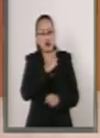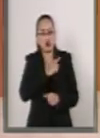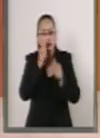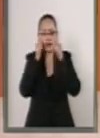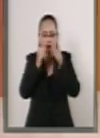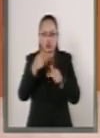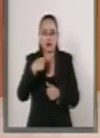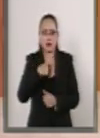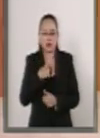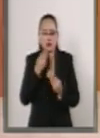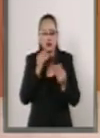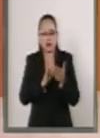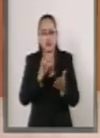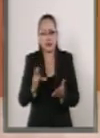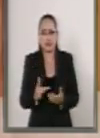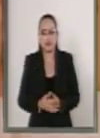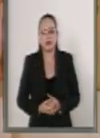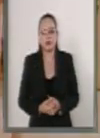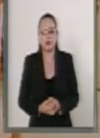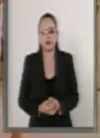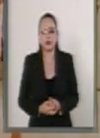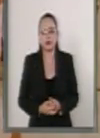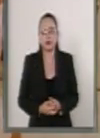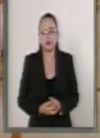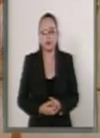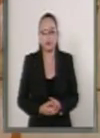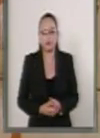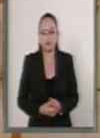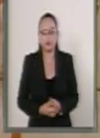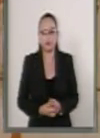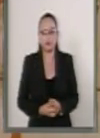atención muchas gracias gracias gracias